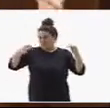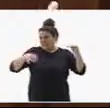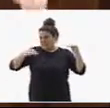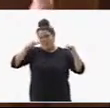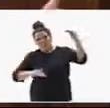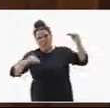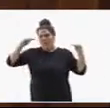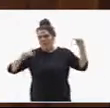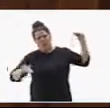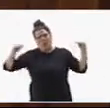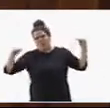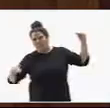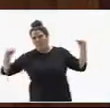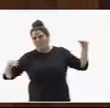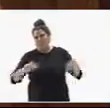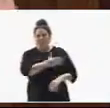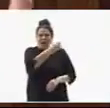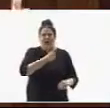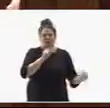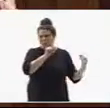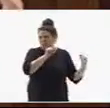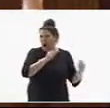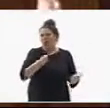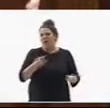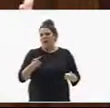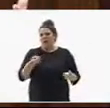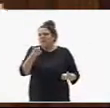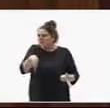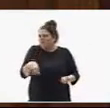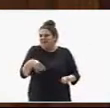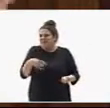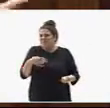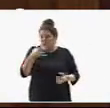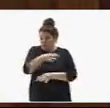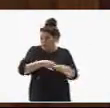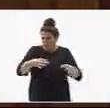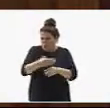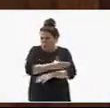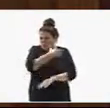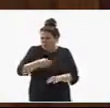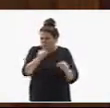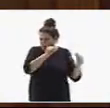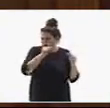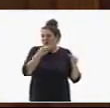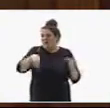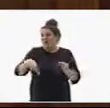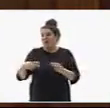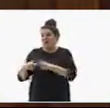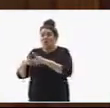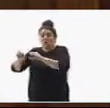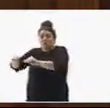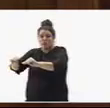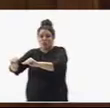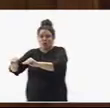constante entre los cabildos insulares, un desplante tras otro a sus ex socios de gobierno por parte del Donald